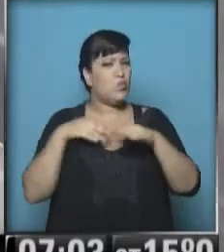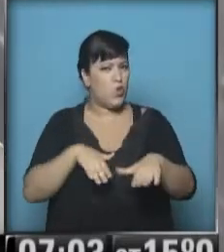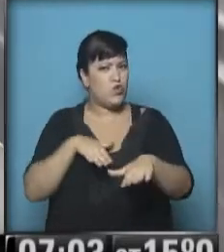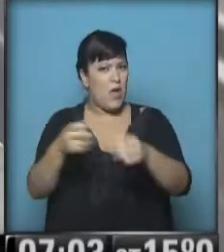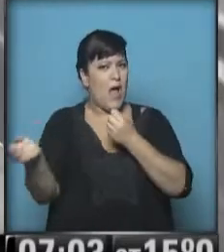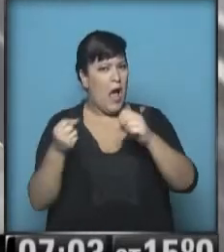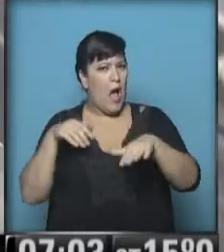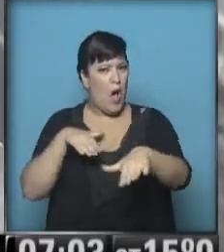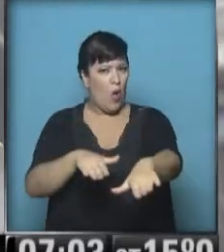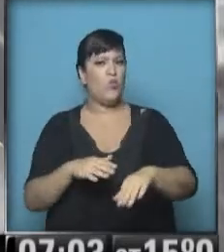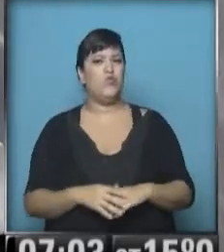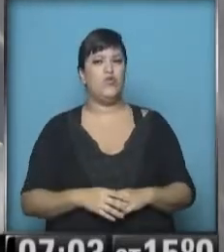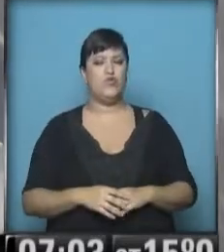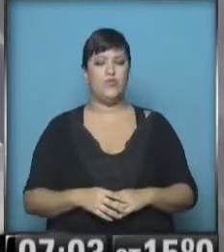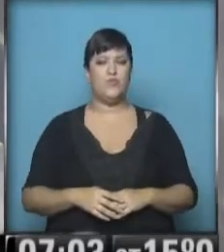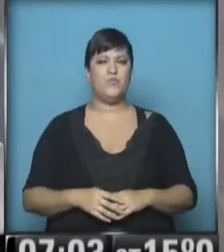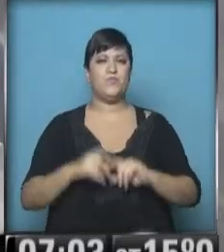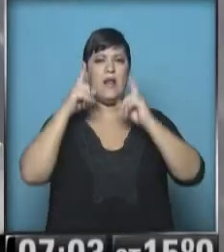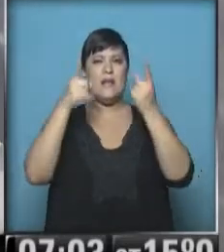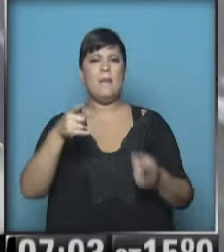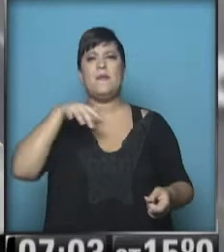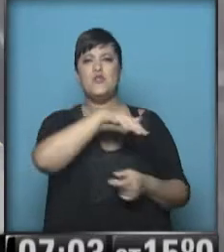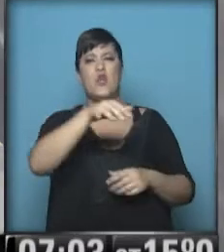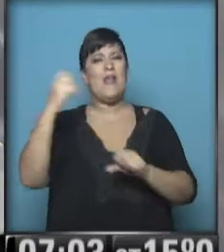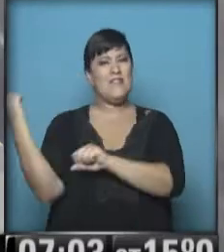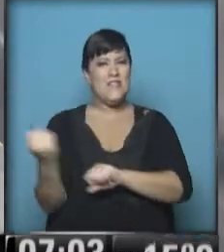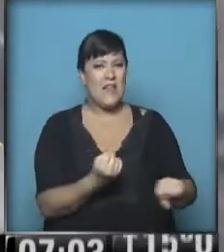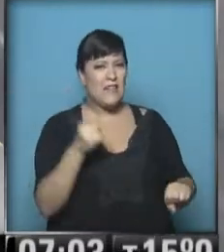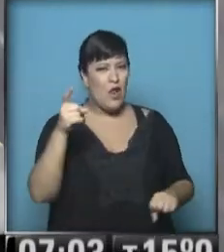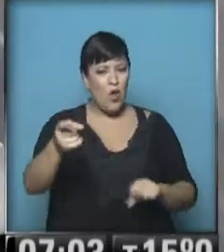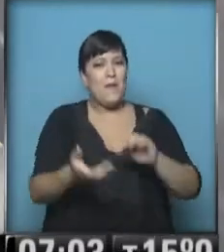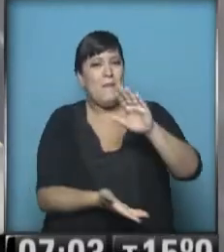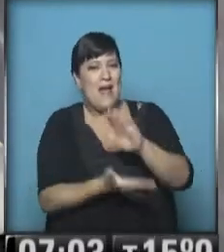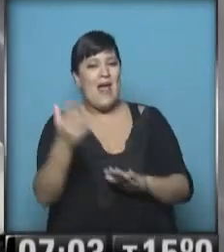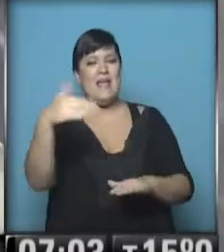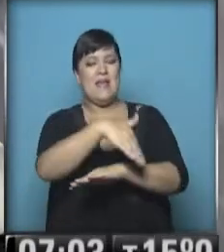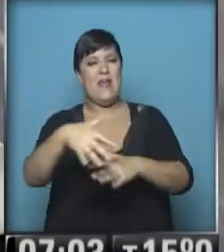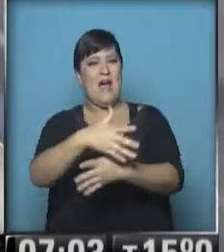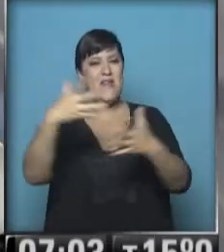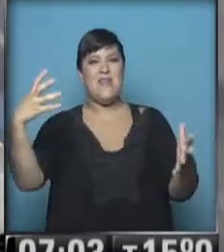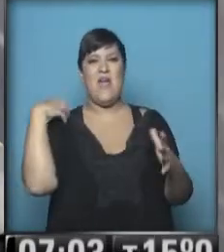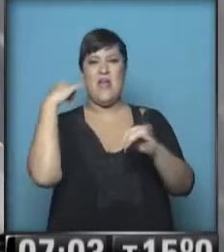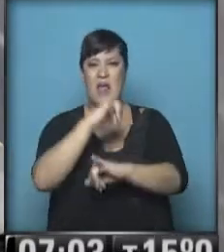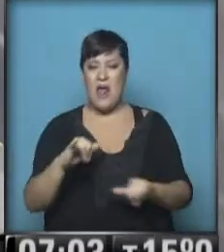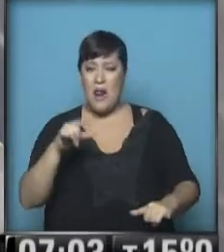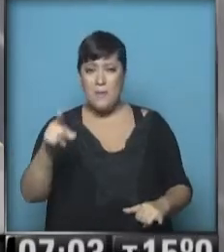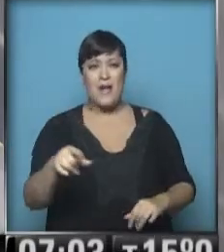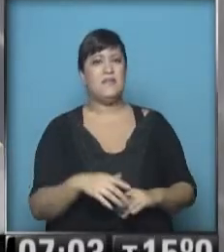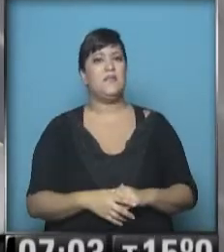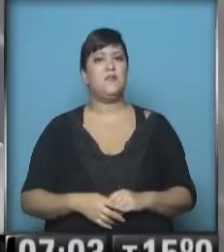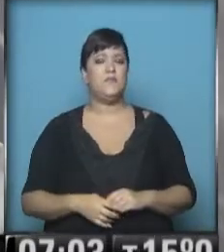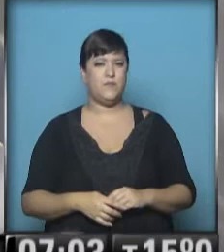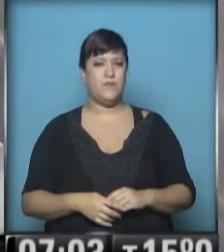desde la bifurcación de los ramales, también en la zona de Vicente López hacia la avenida General Paz. Cargado, entonces,